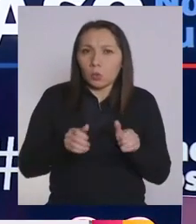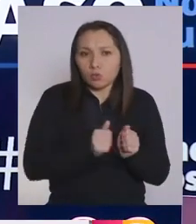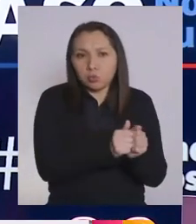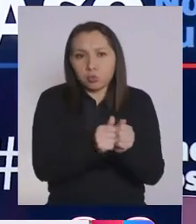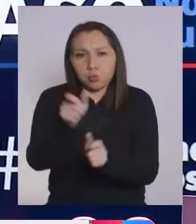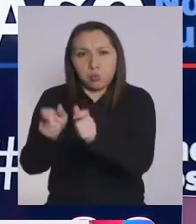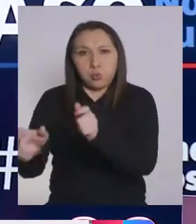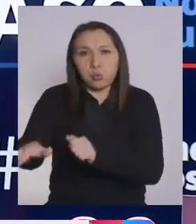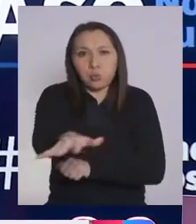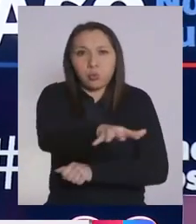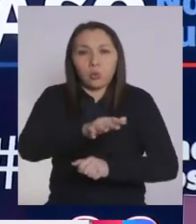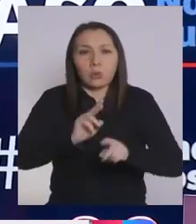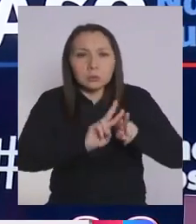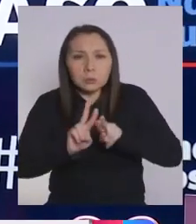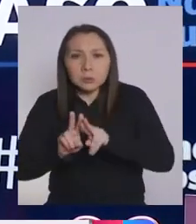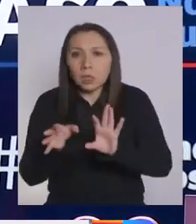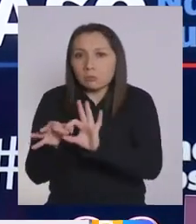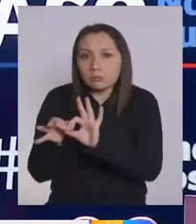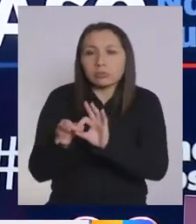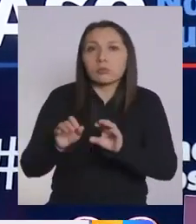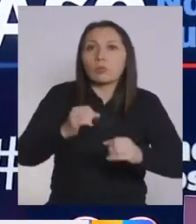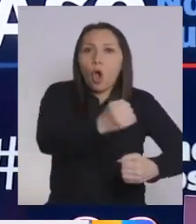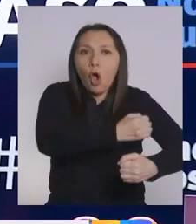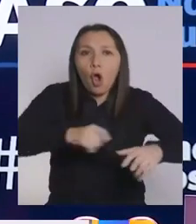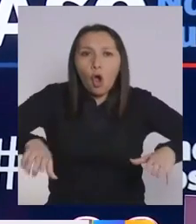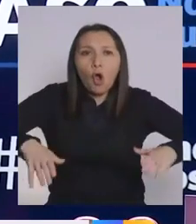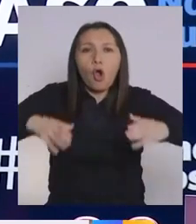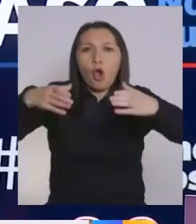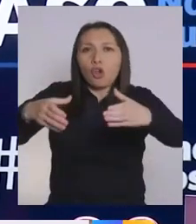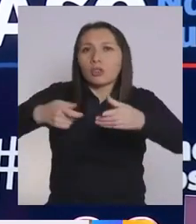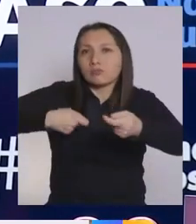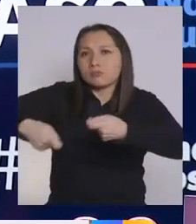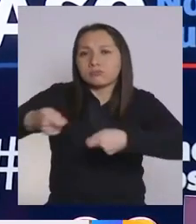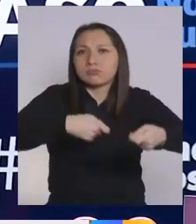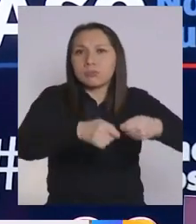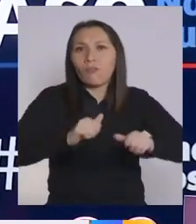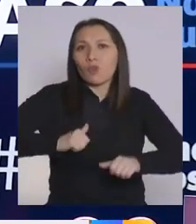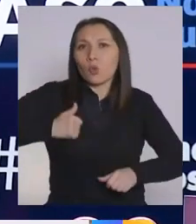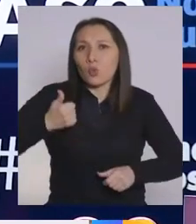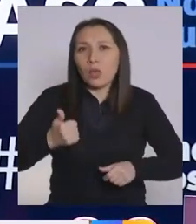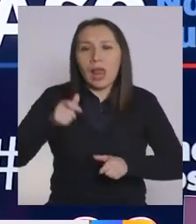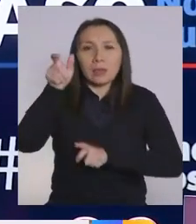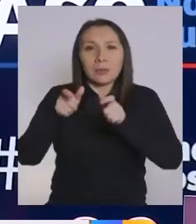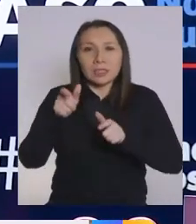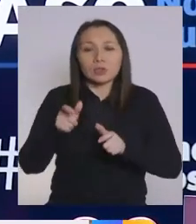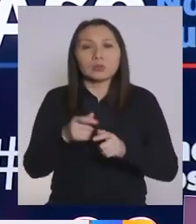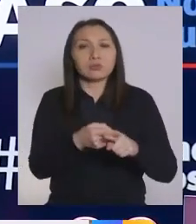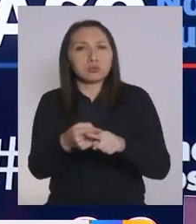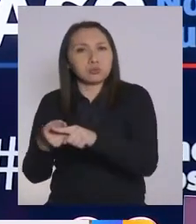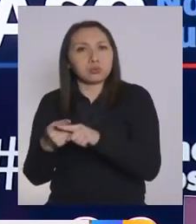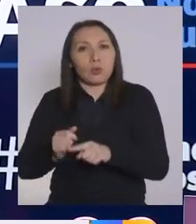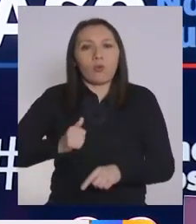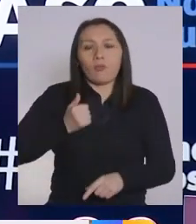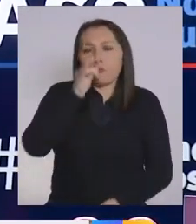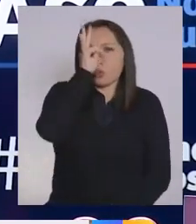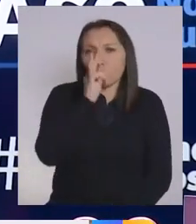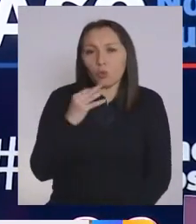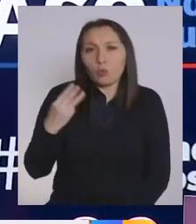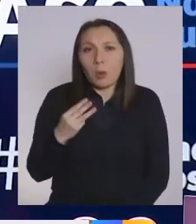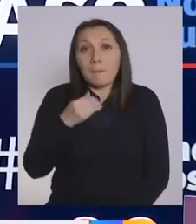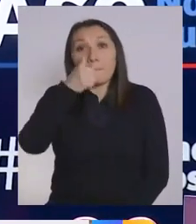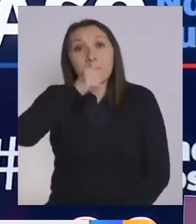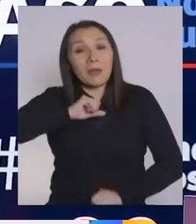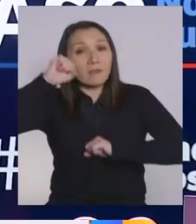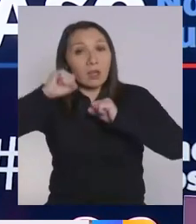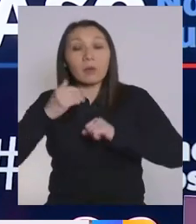conjunto, entre la comunidad organizada, las ollas comunes, la solidaridad, los voluntarios, los funcionarios municipales, los